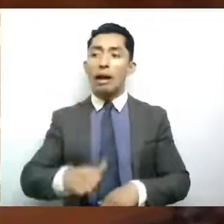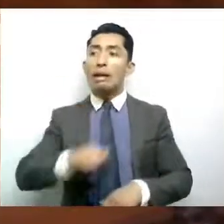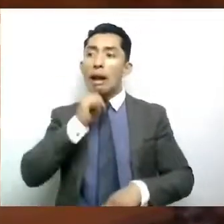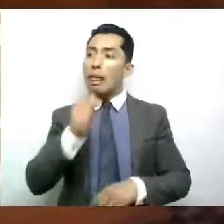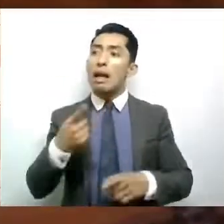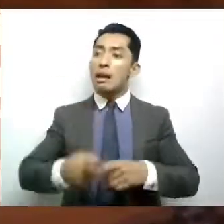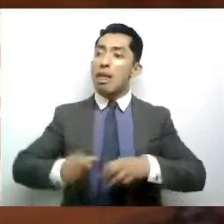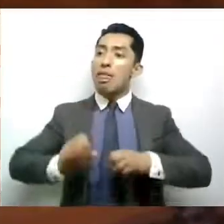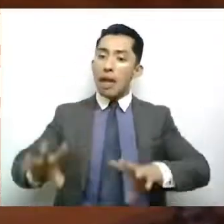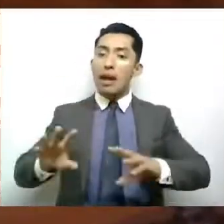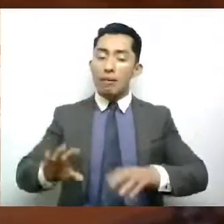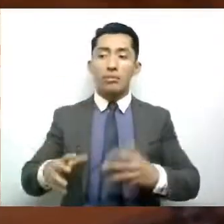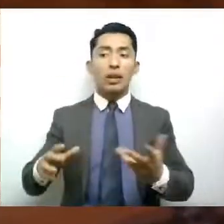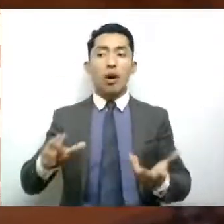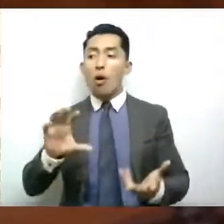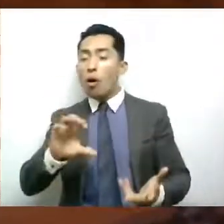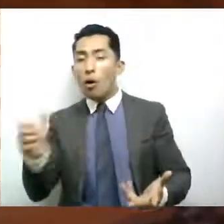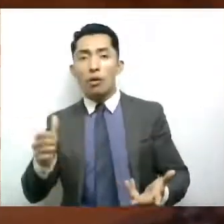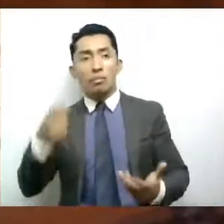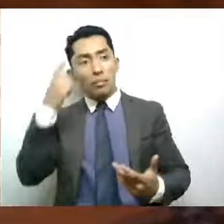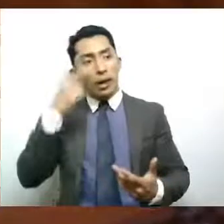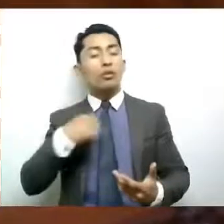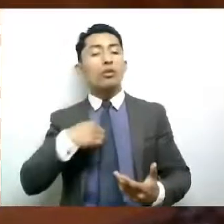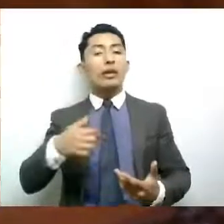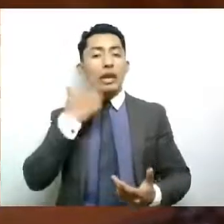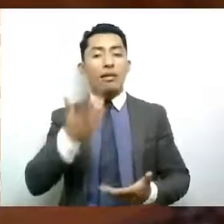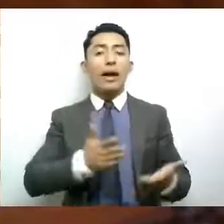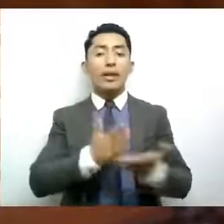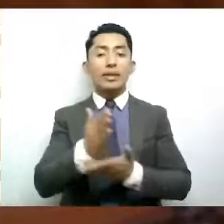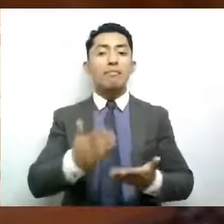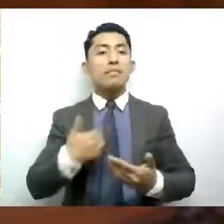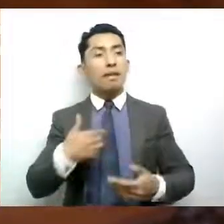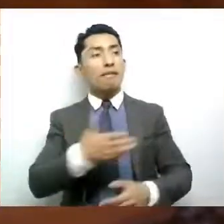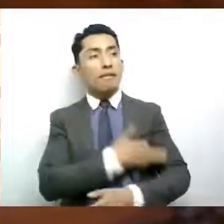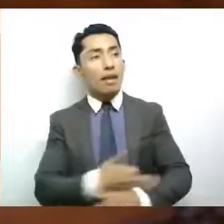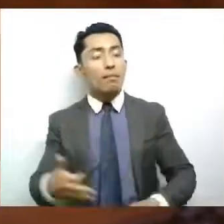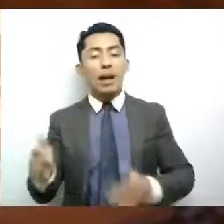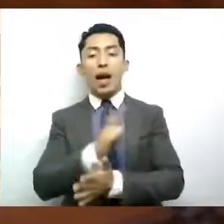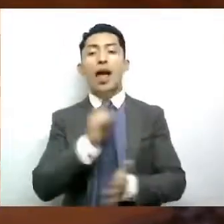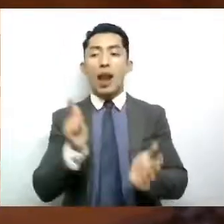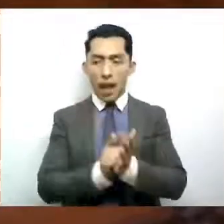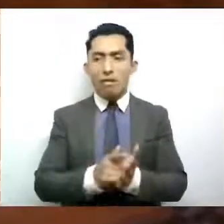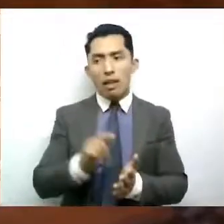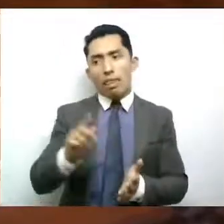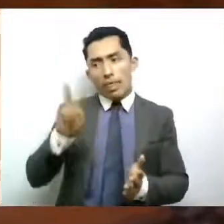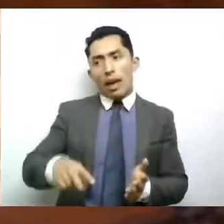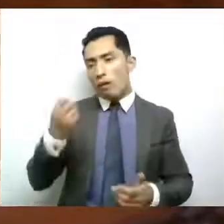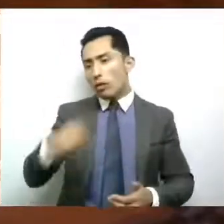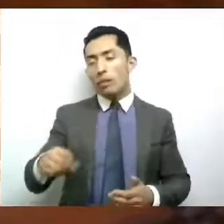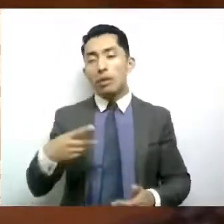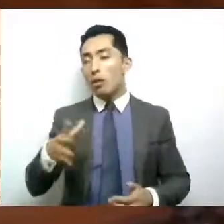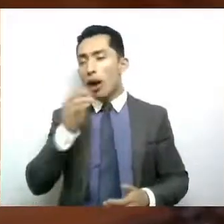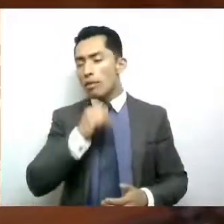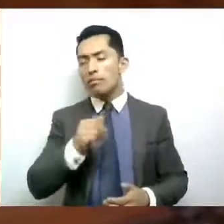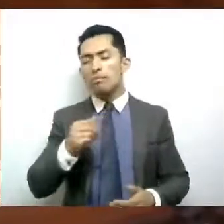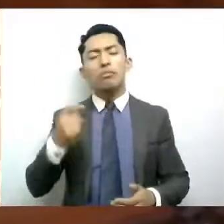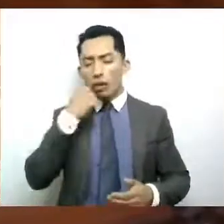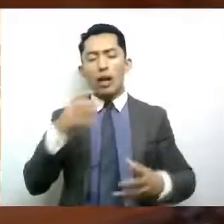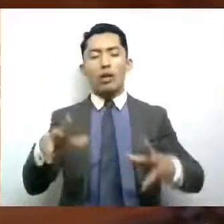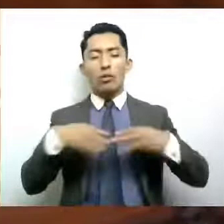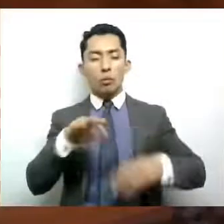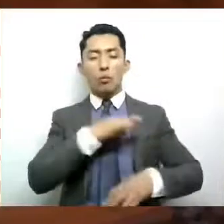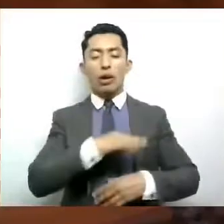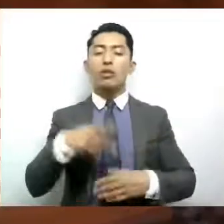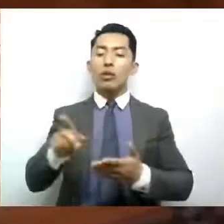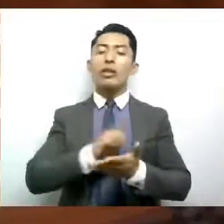no tienen otra posibilidad de acceder a una familia que por ley le debería tener. Pues este es un derecho